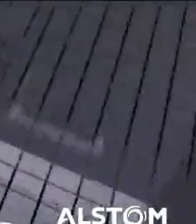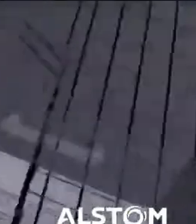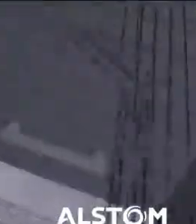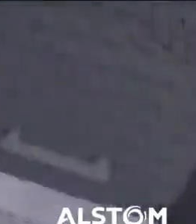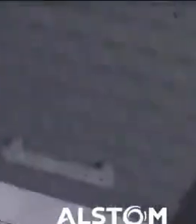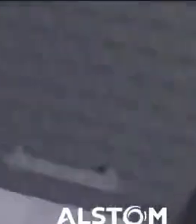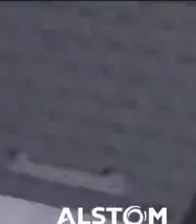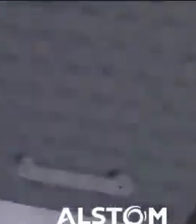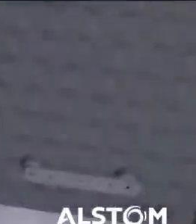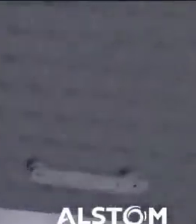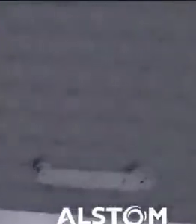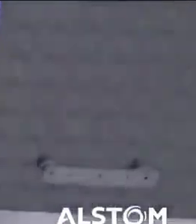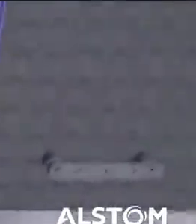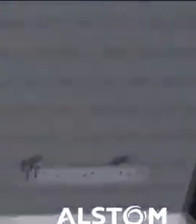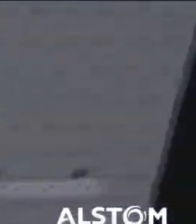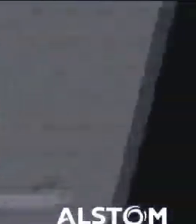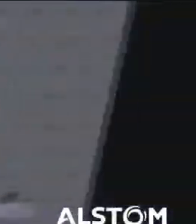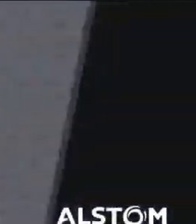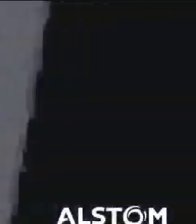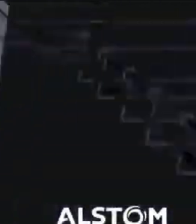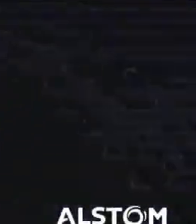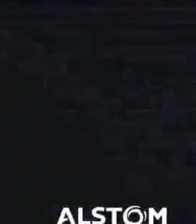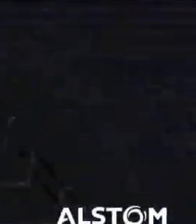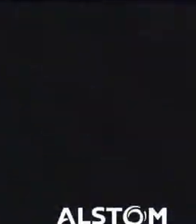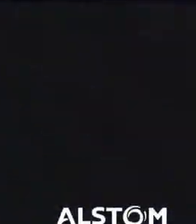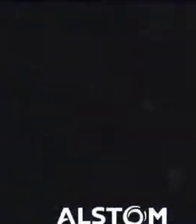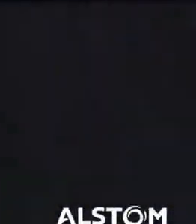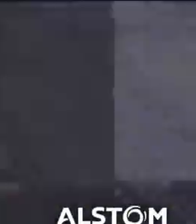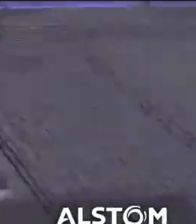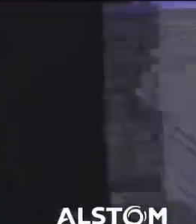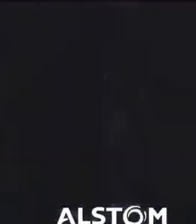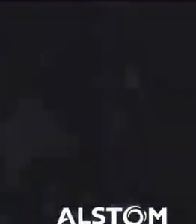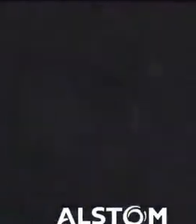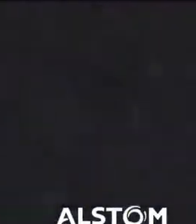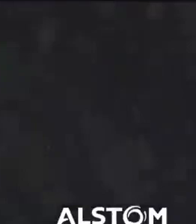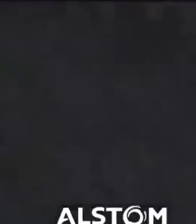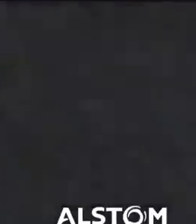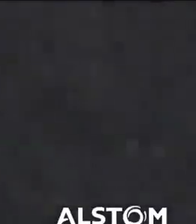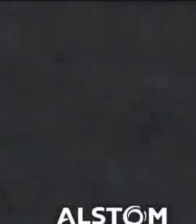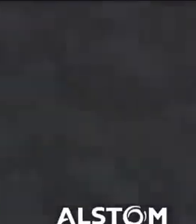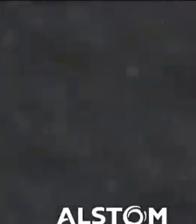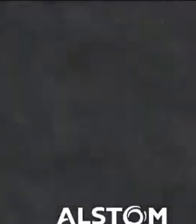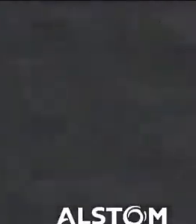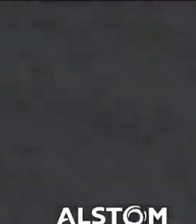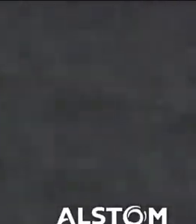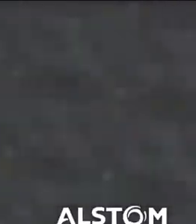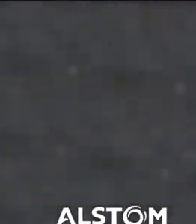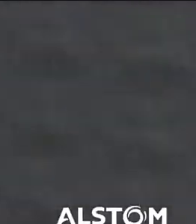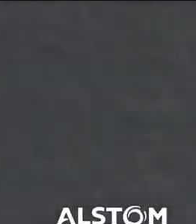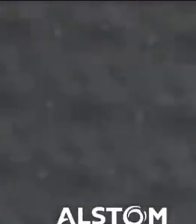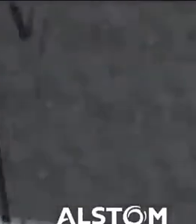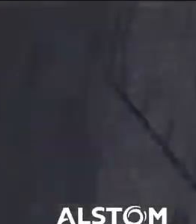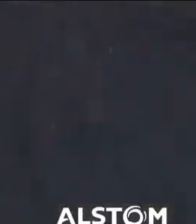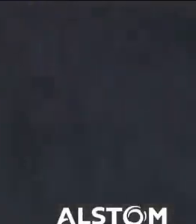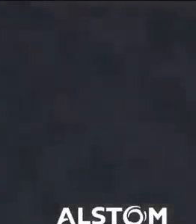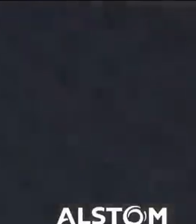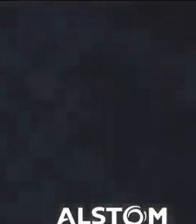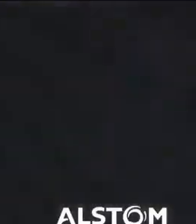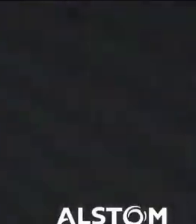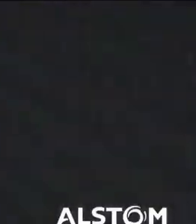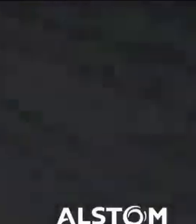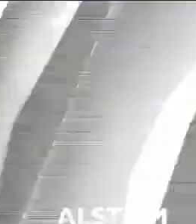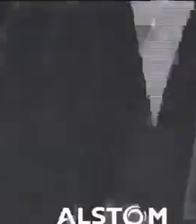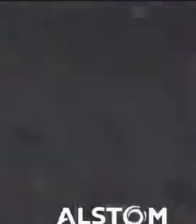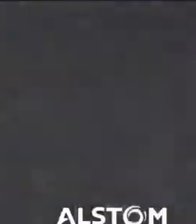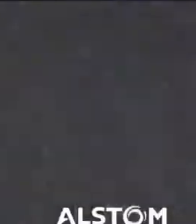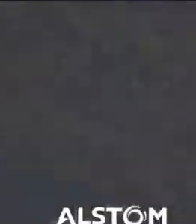energía, cuál es comunicación y de esta forma poder contribuir para que este Tren para México, hecho en México, sea realmente